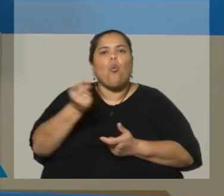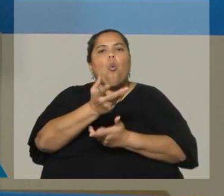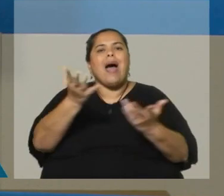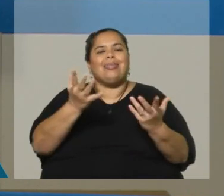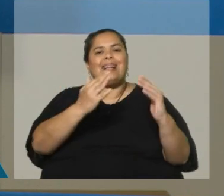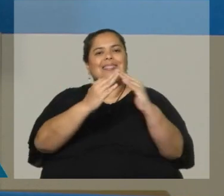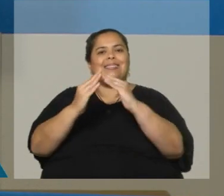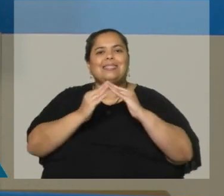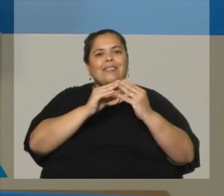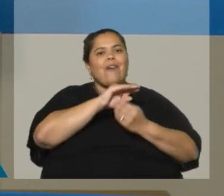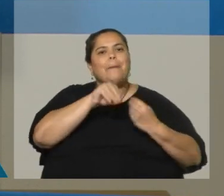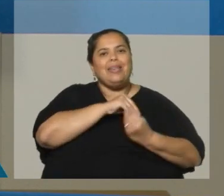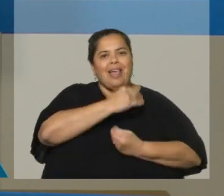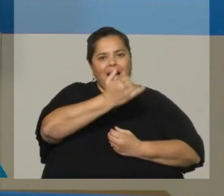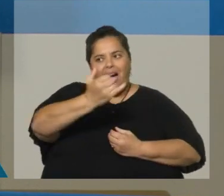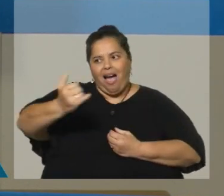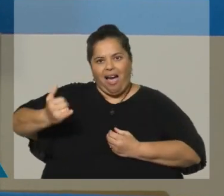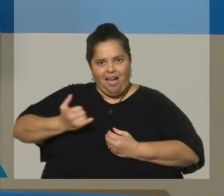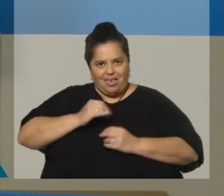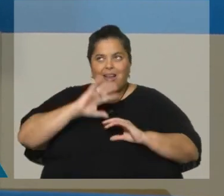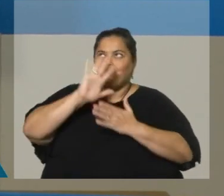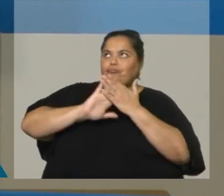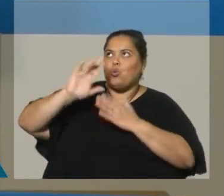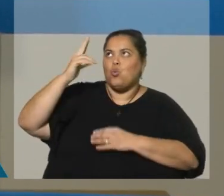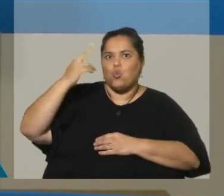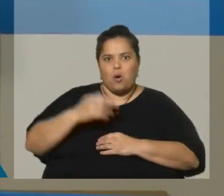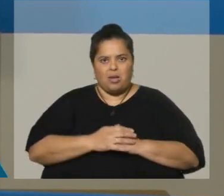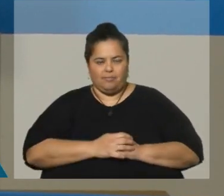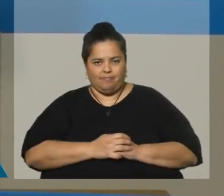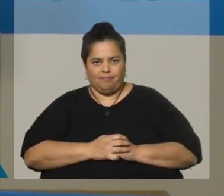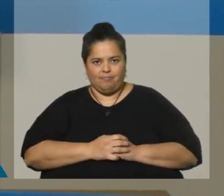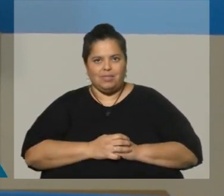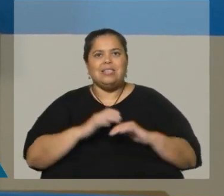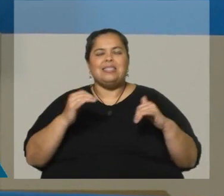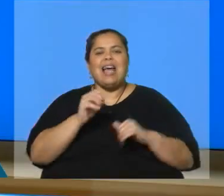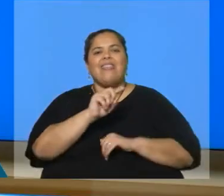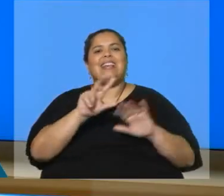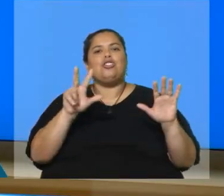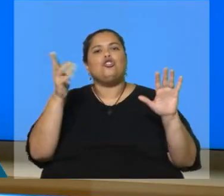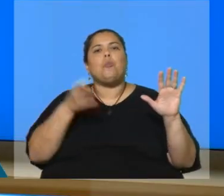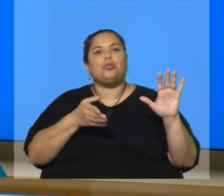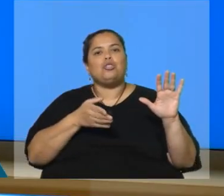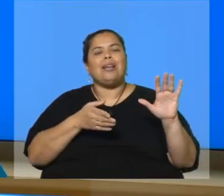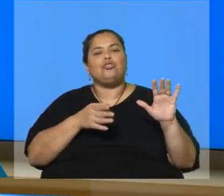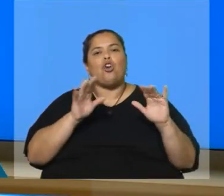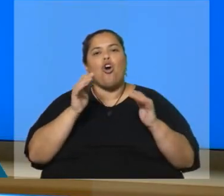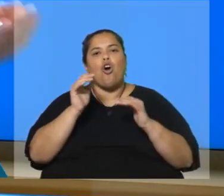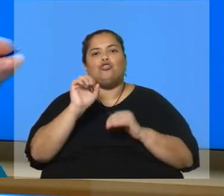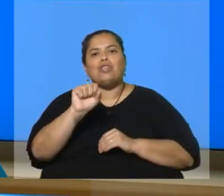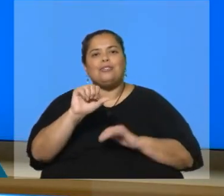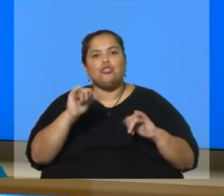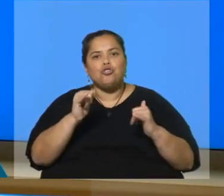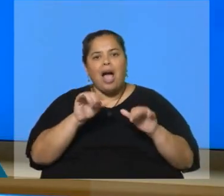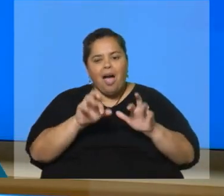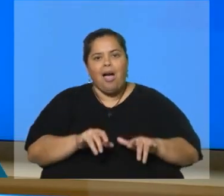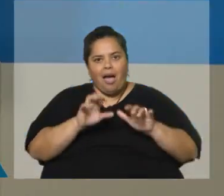esa base, estamos en un 18% de los hogares censados. ¿Y está bien eso para ustedes? ¿No se tienen... Es muy importante. ¿Es comparativo